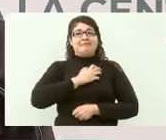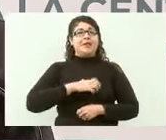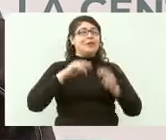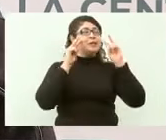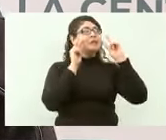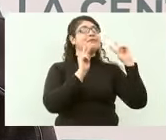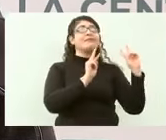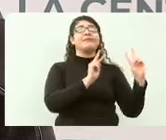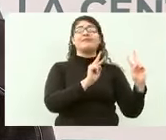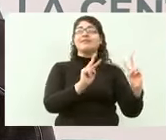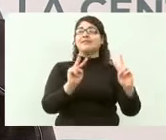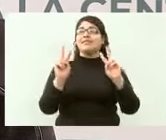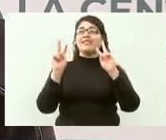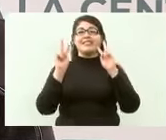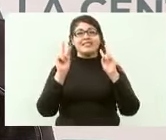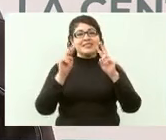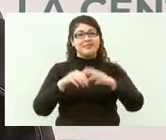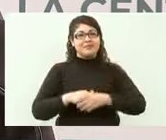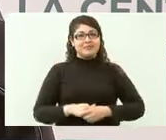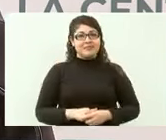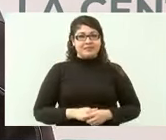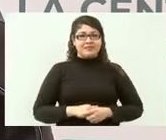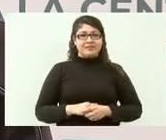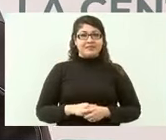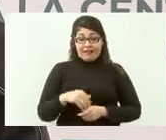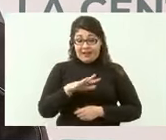a quienes